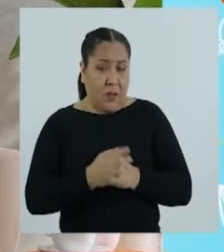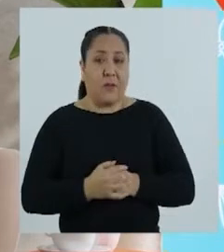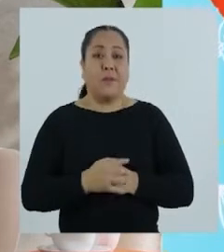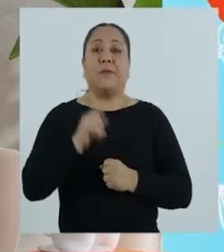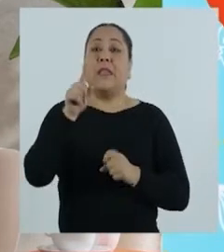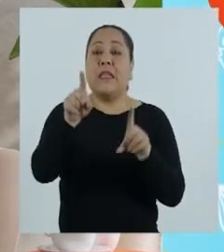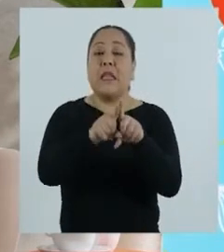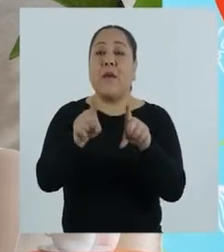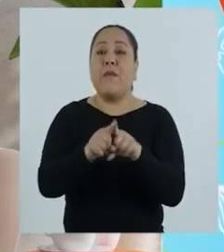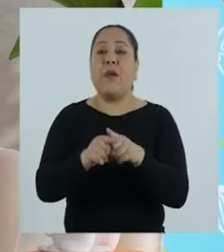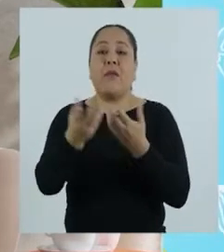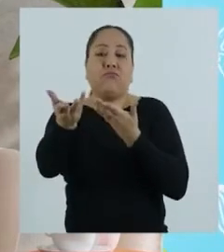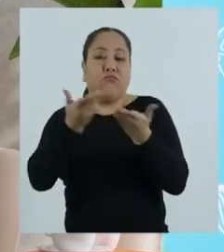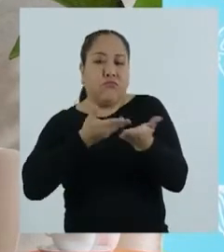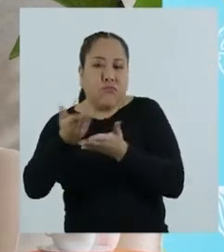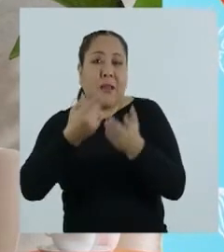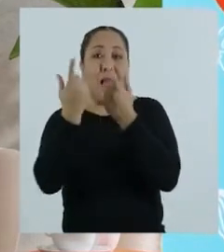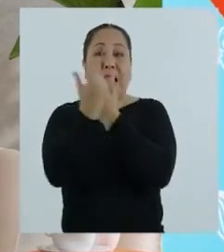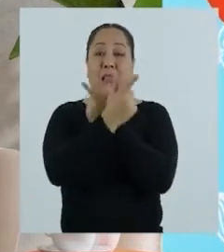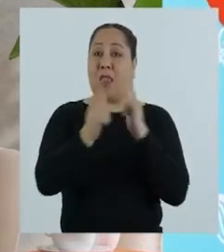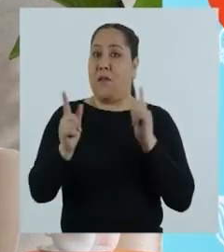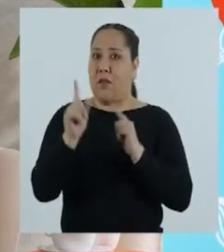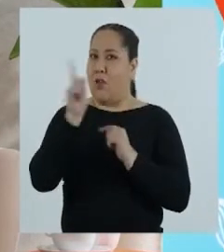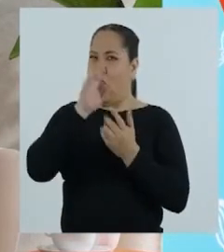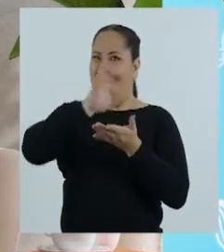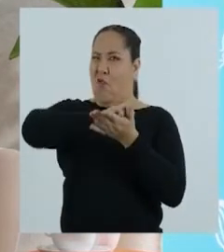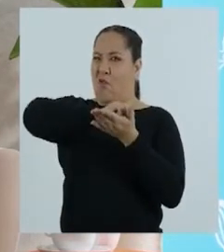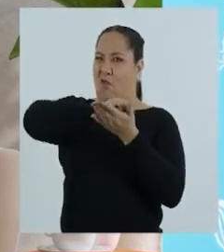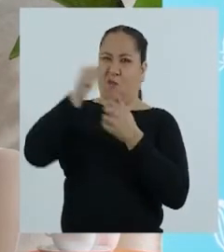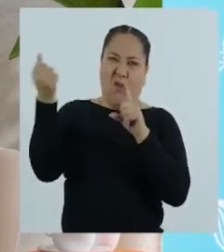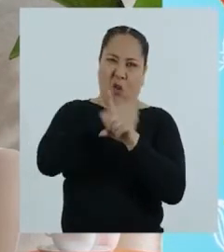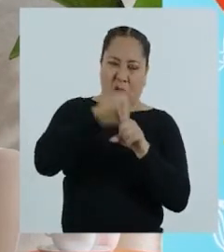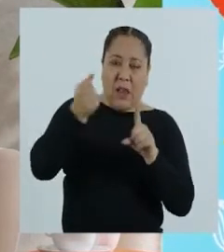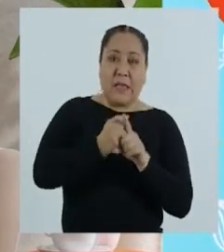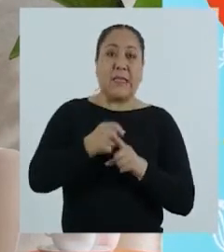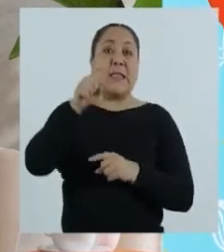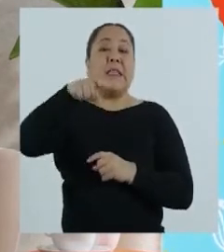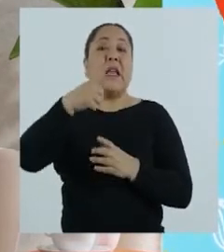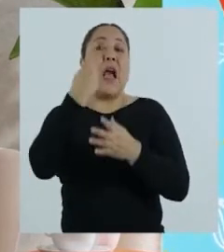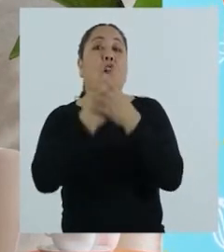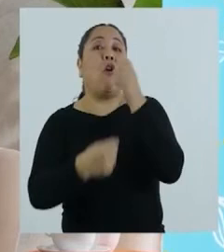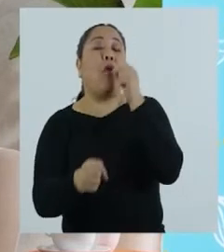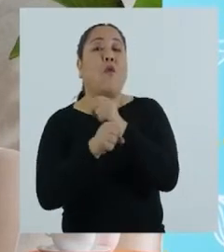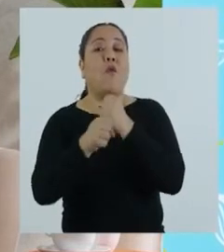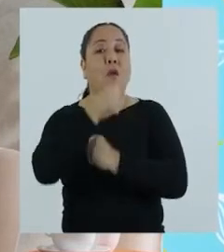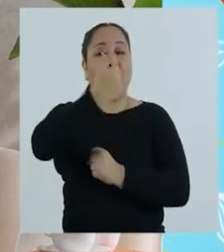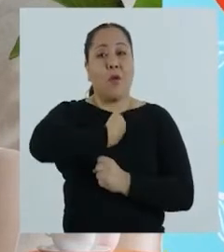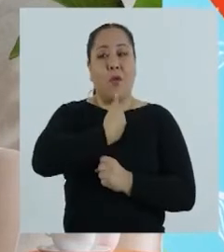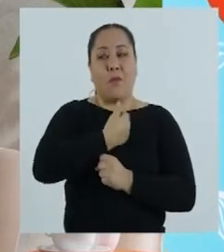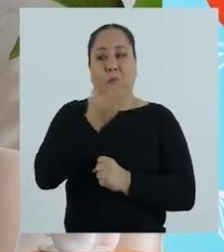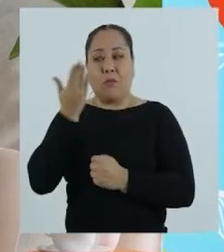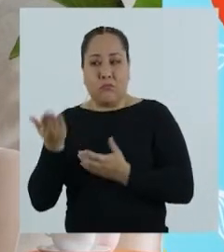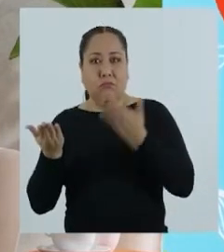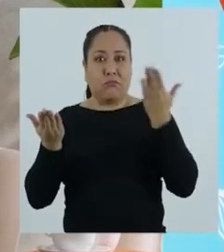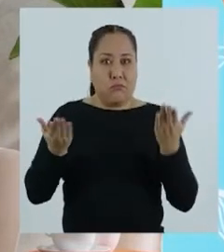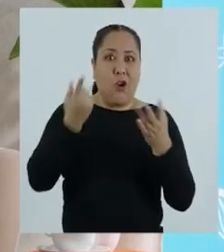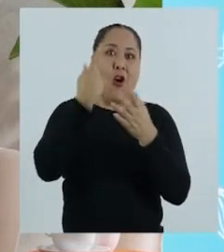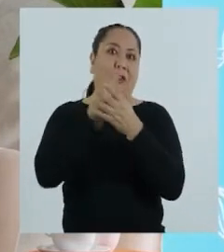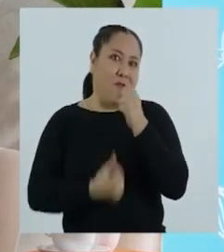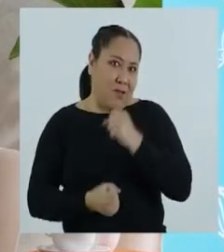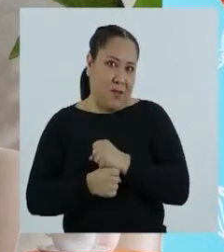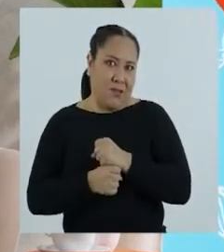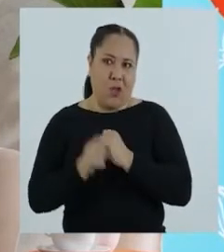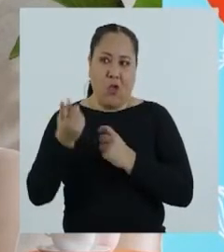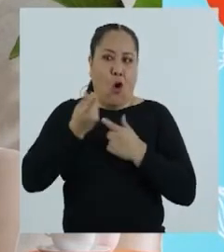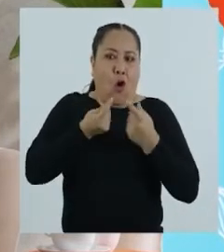entre otras. Además, en una relación libre de violencia, existe confianza mutua del uno